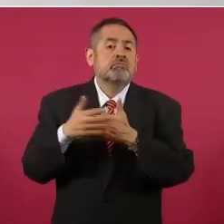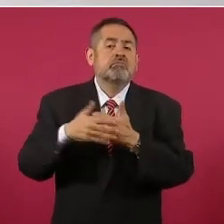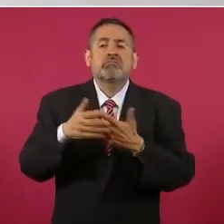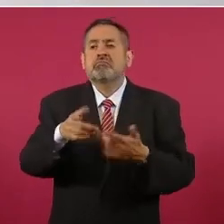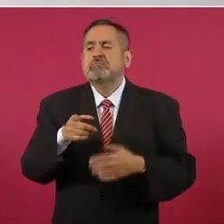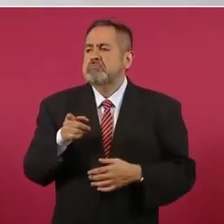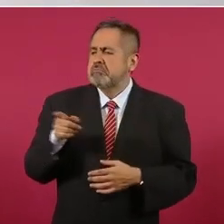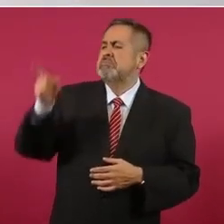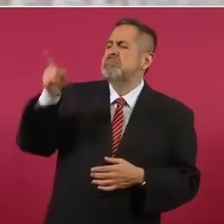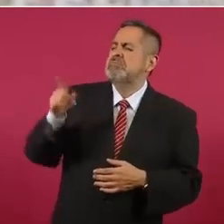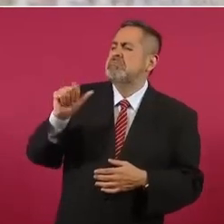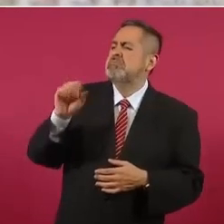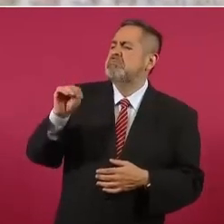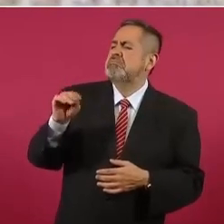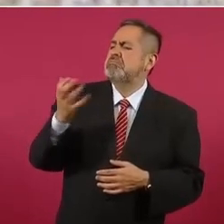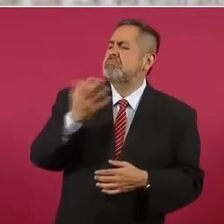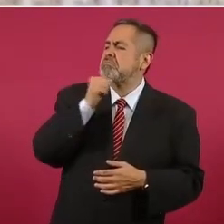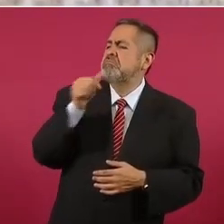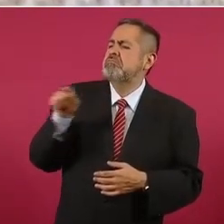por qué,